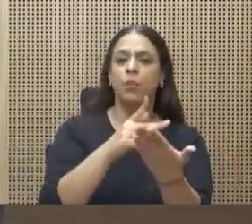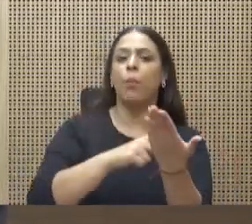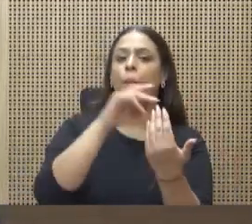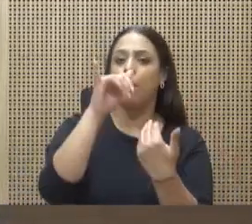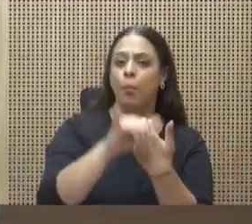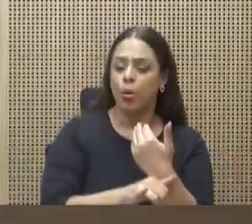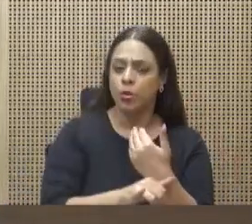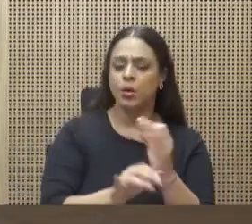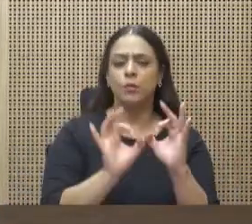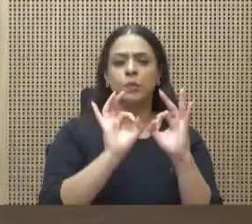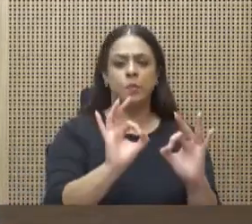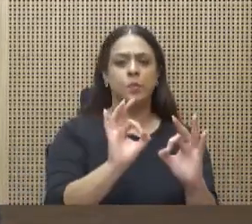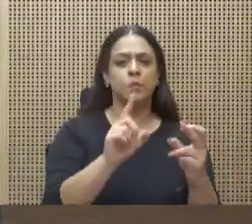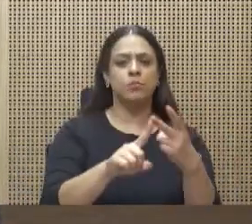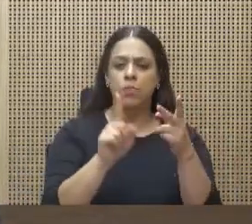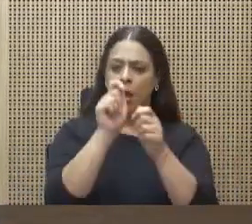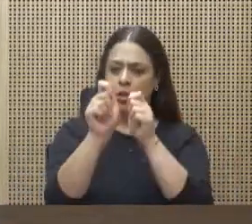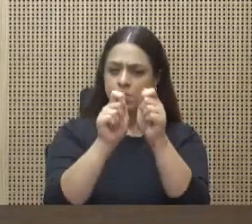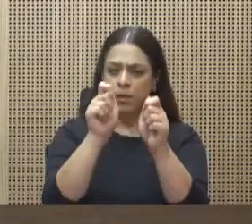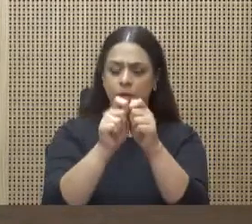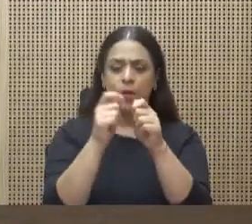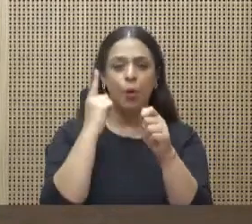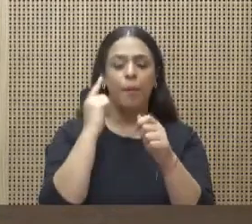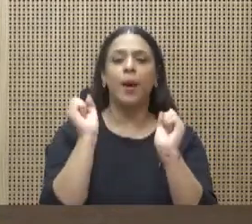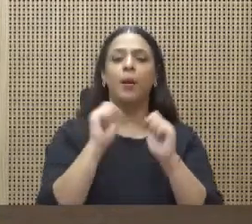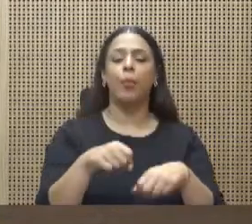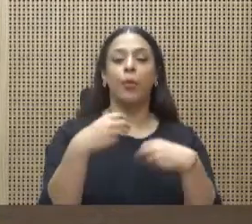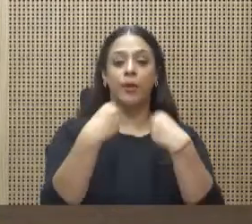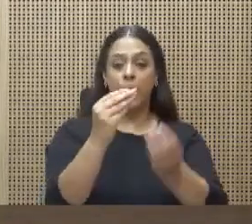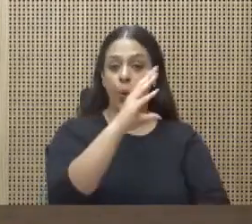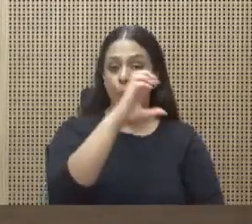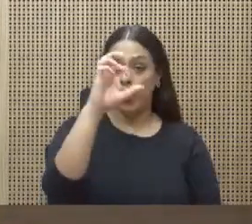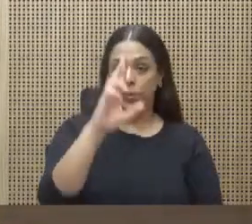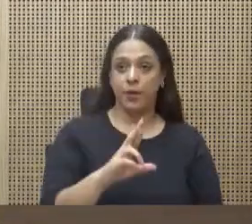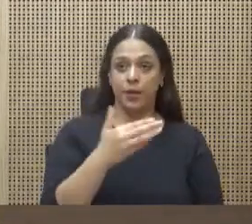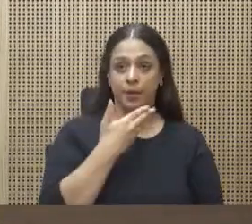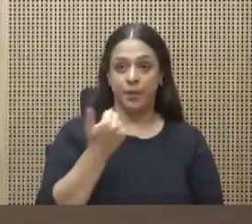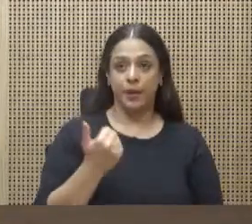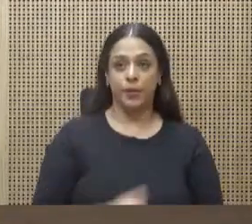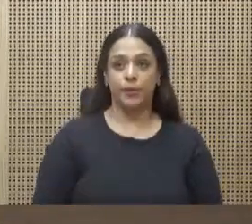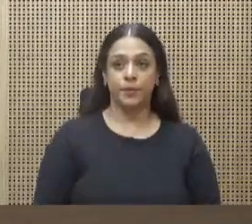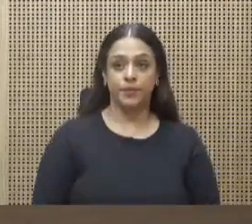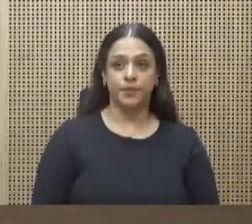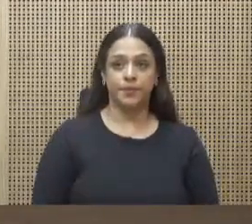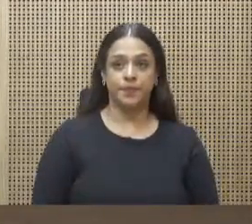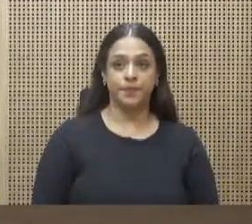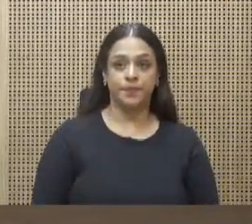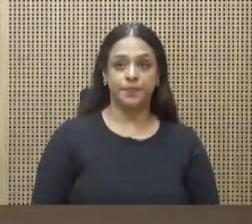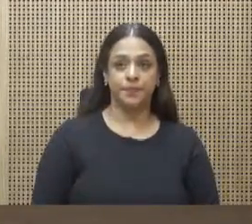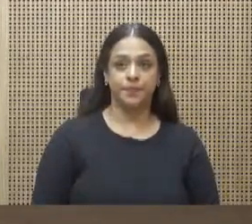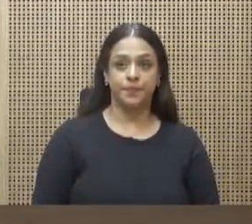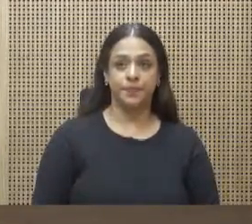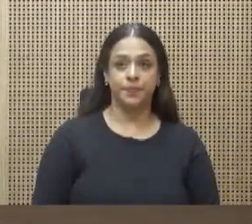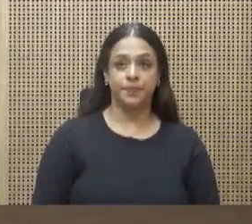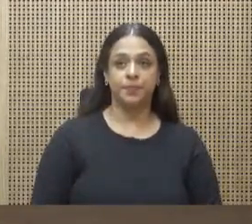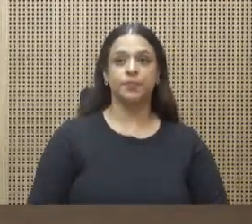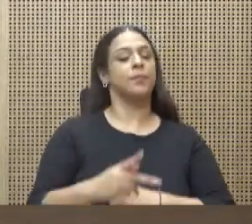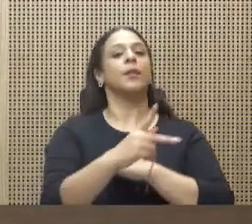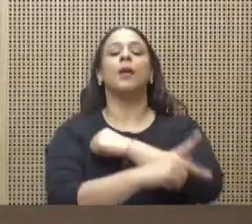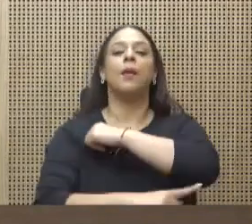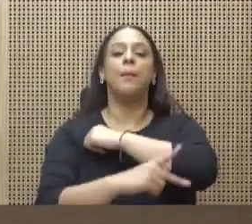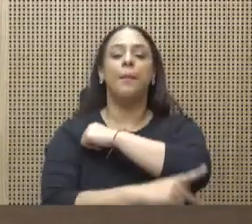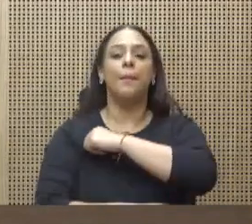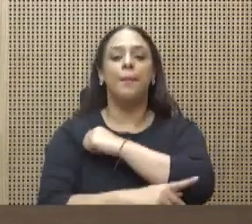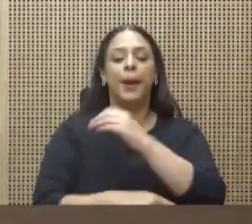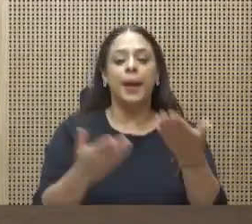sirvan para construir una Costa Rica mejor. Un país en el que los servicios de salud sean verdaderamente universales